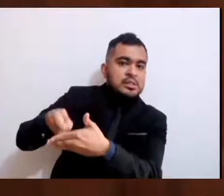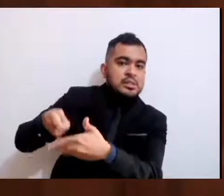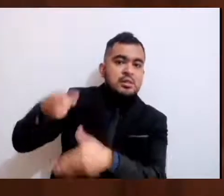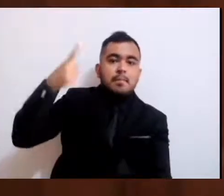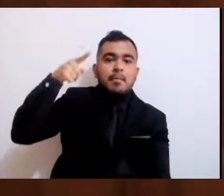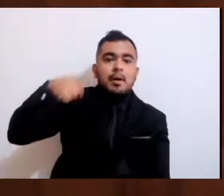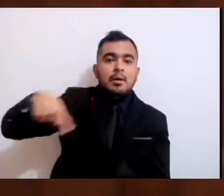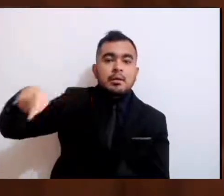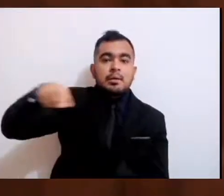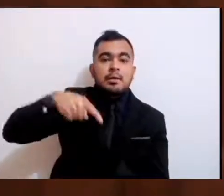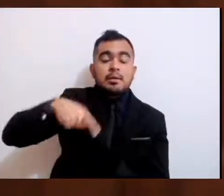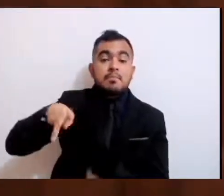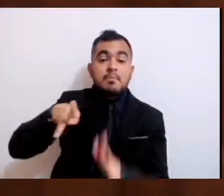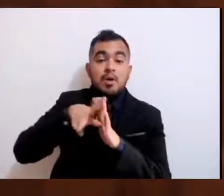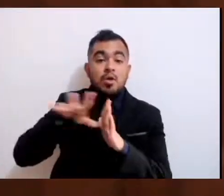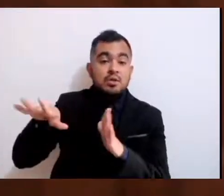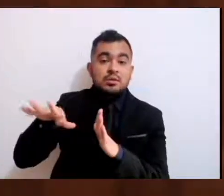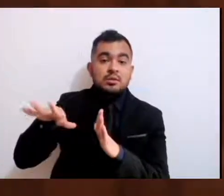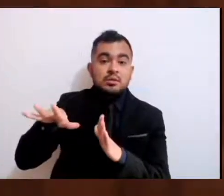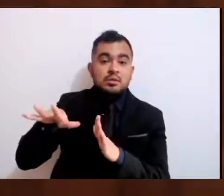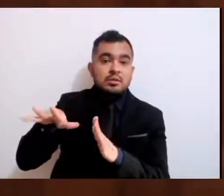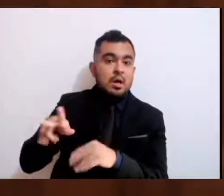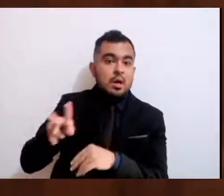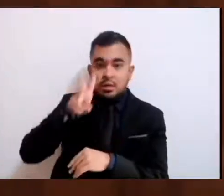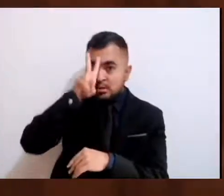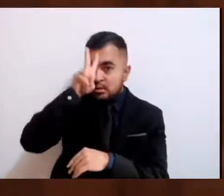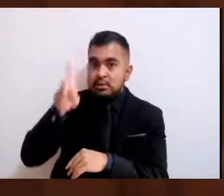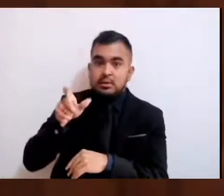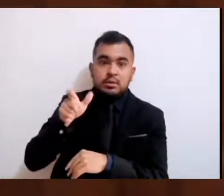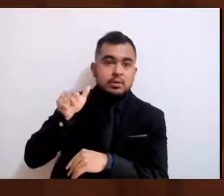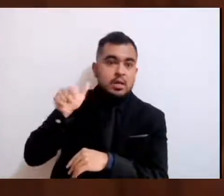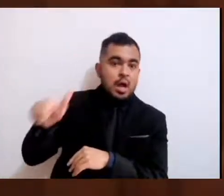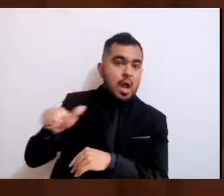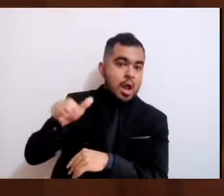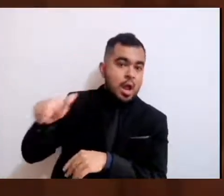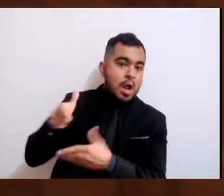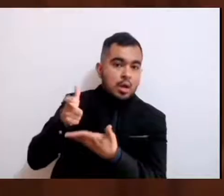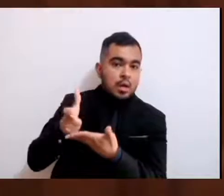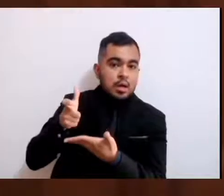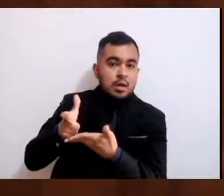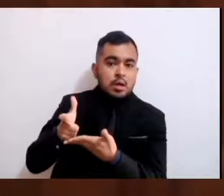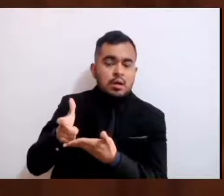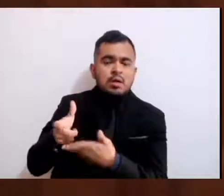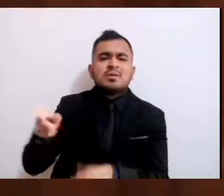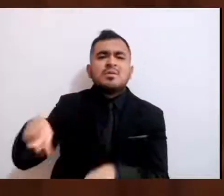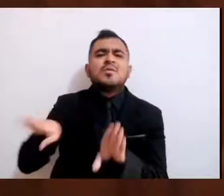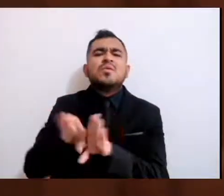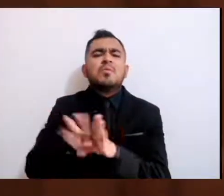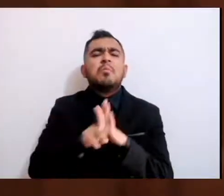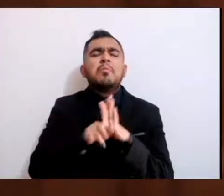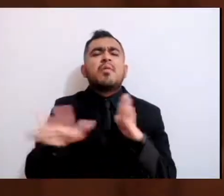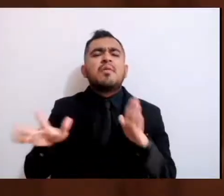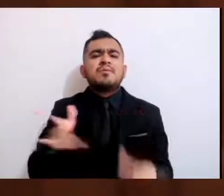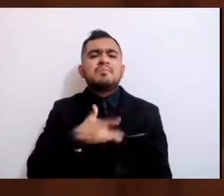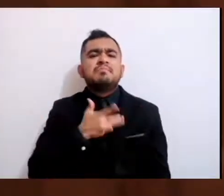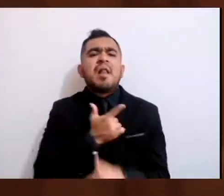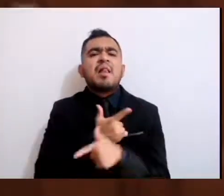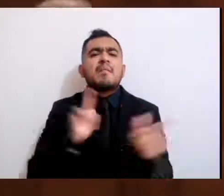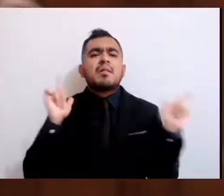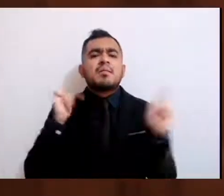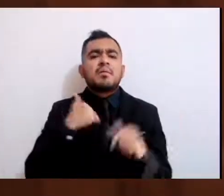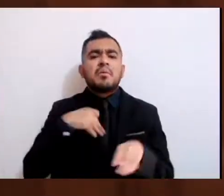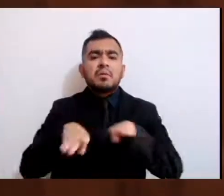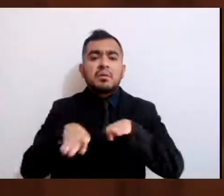y entonces con qué libertad van a ejercer su profesión. Lo que está pasando no es algo